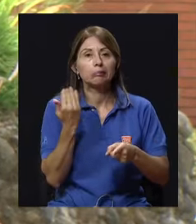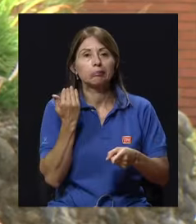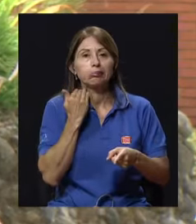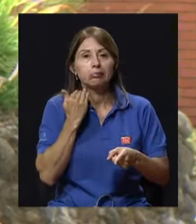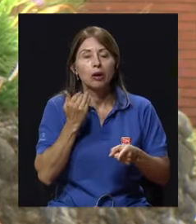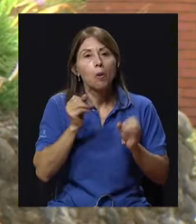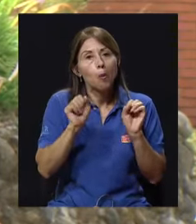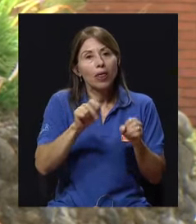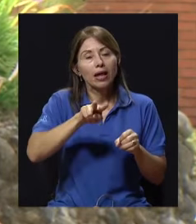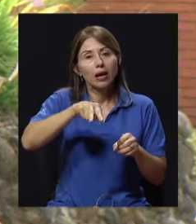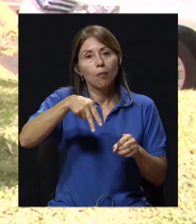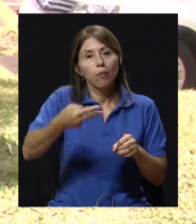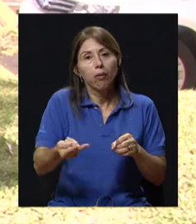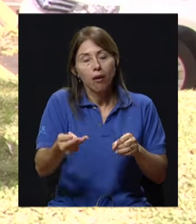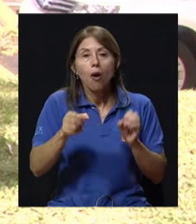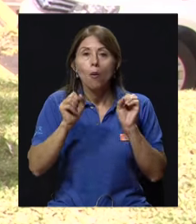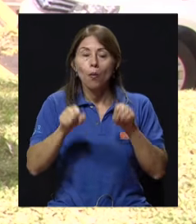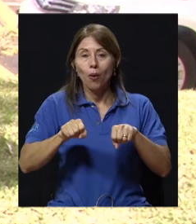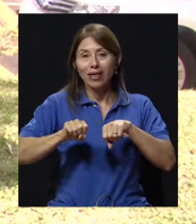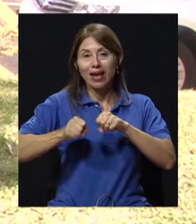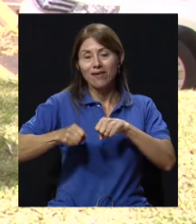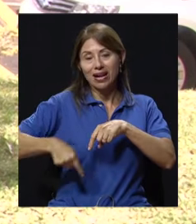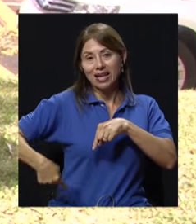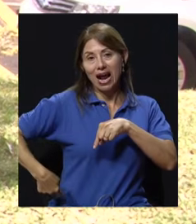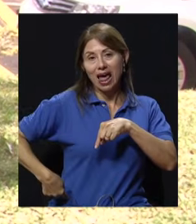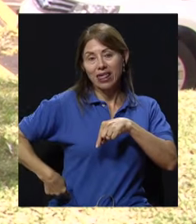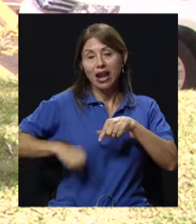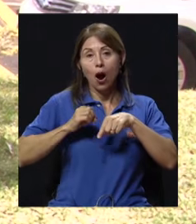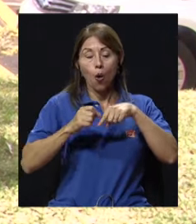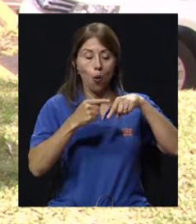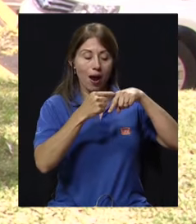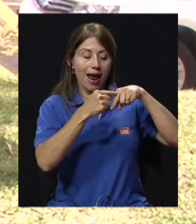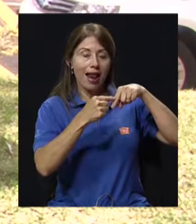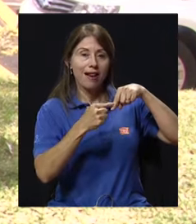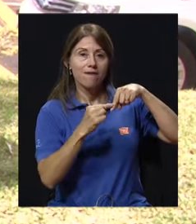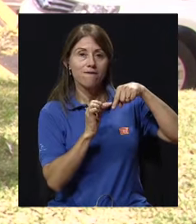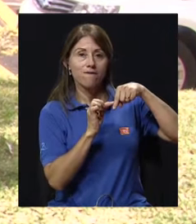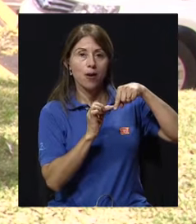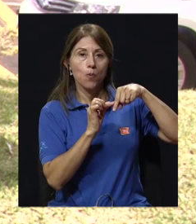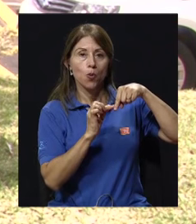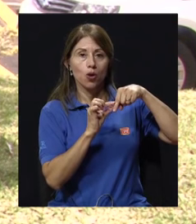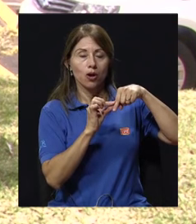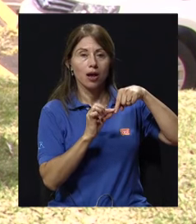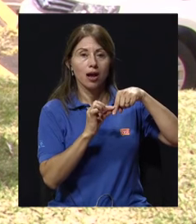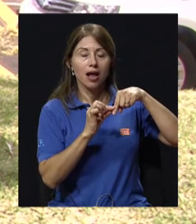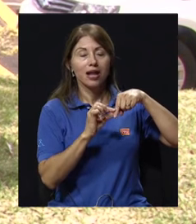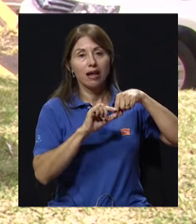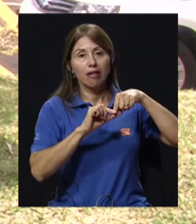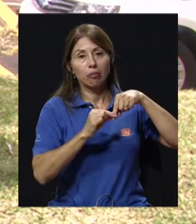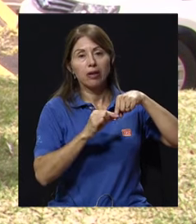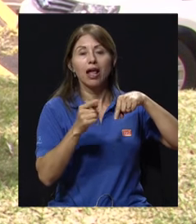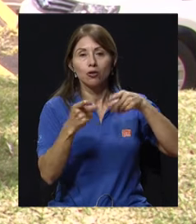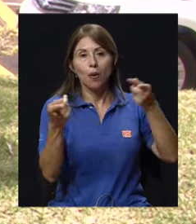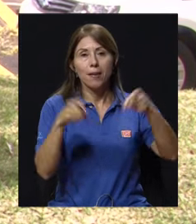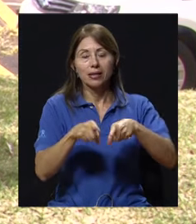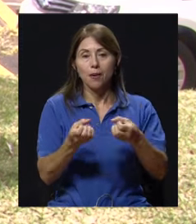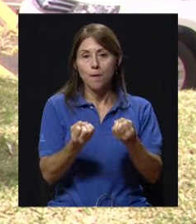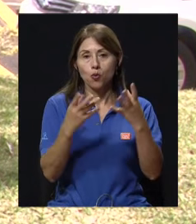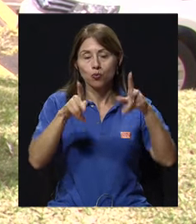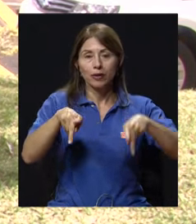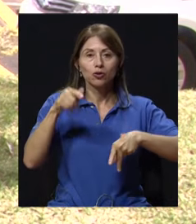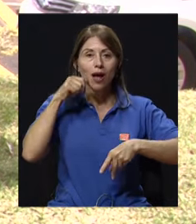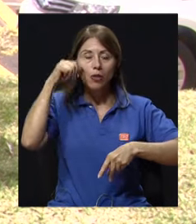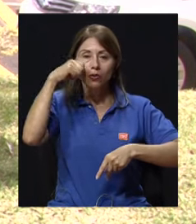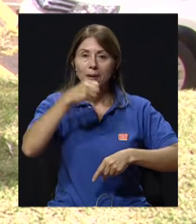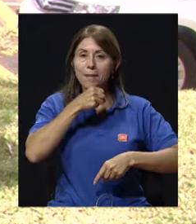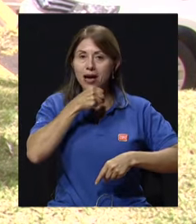puedan quebrarse la cadera o el fémur, que son las, digamos, como las más comunes, ¿verdad? Las fracturas más comunes en el adulto